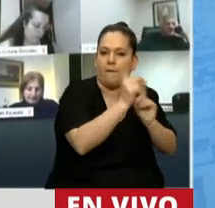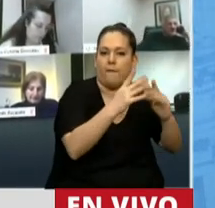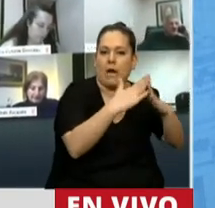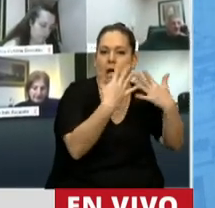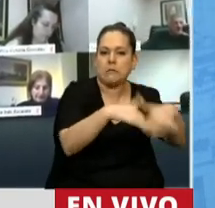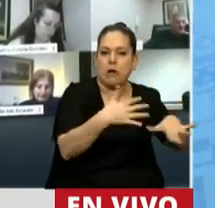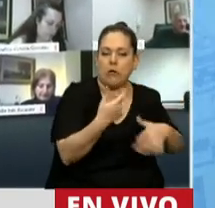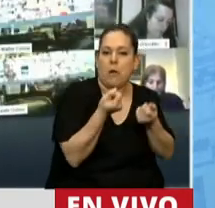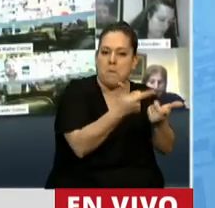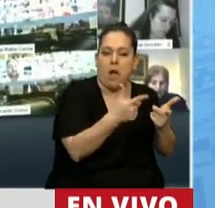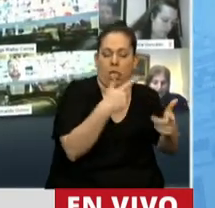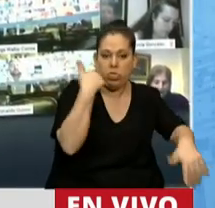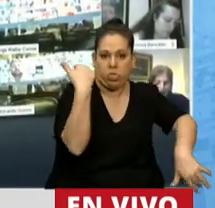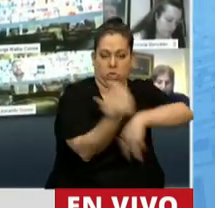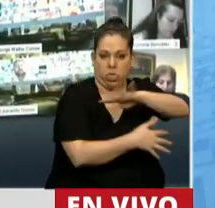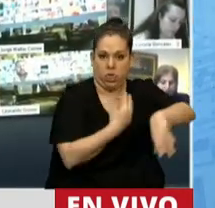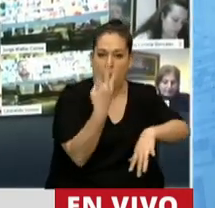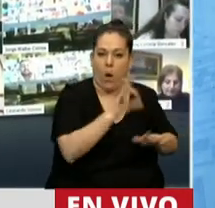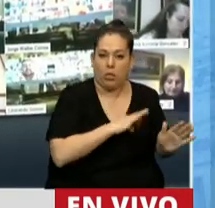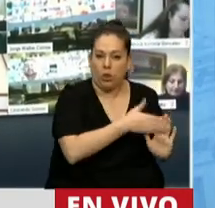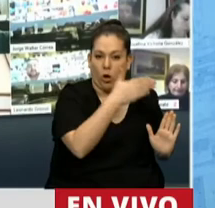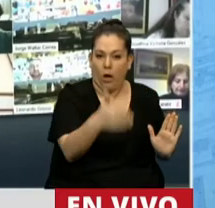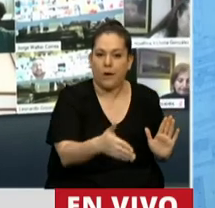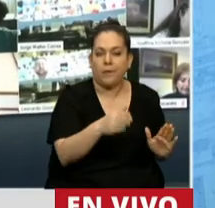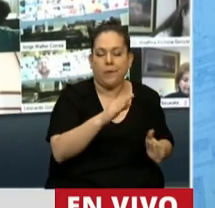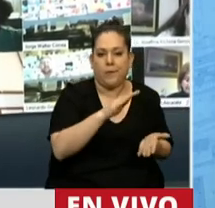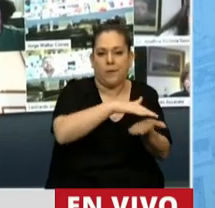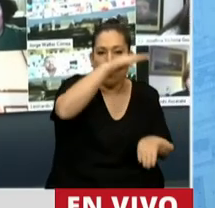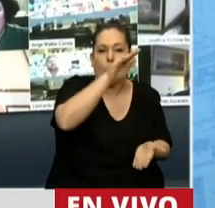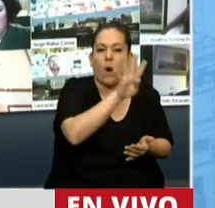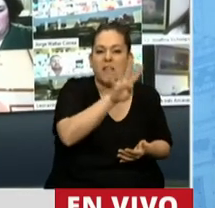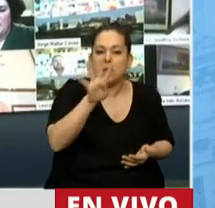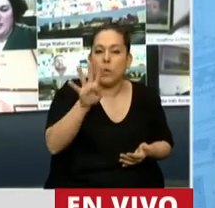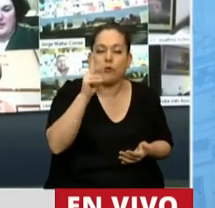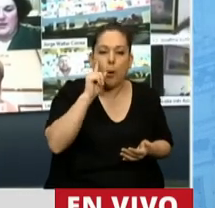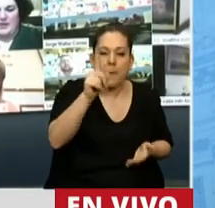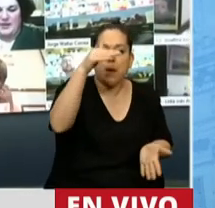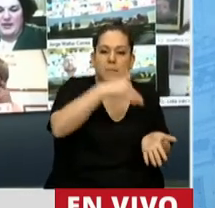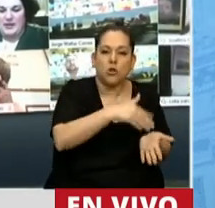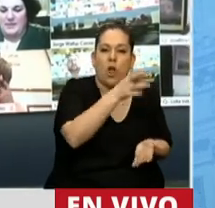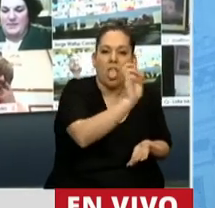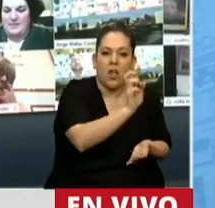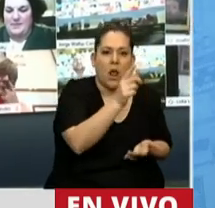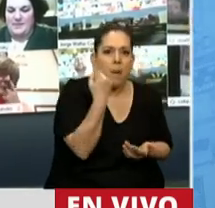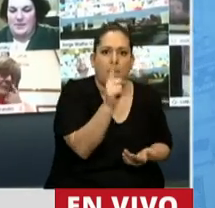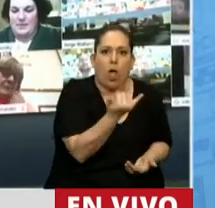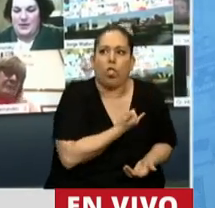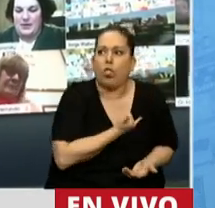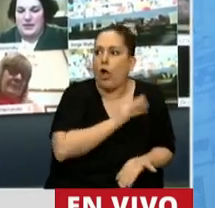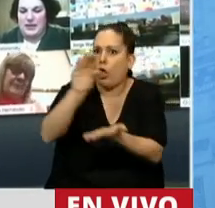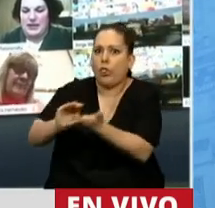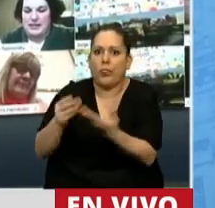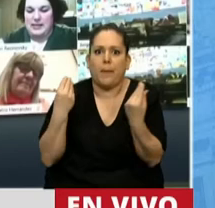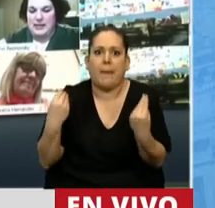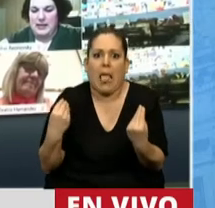cuatro años más haciendo el desastre que hizo, le desistimó una deuda de 44.000 millones de dólares que no sabemos dónde está y no sabemos para qué